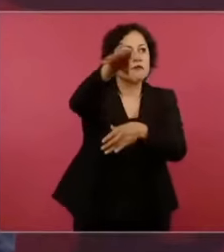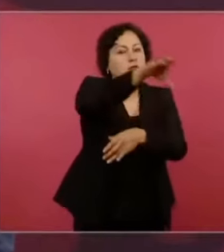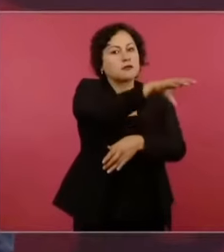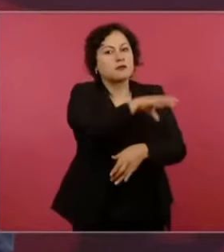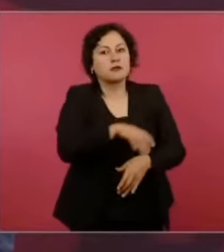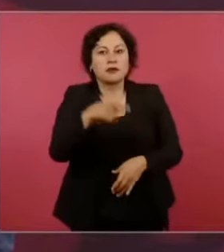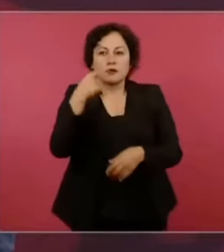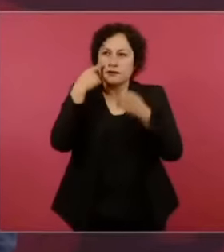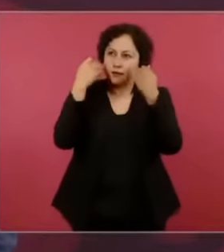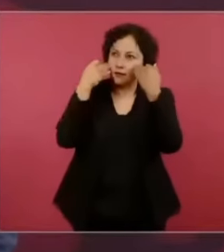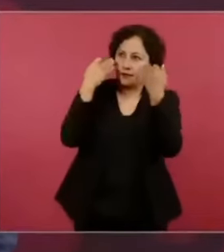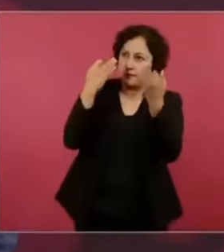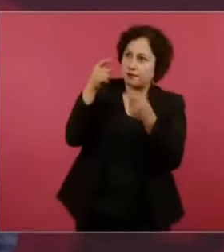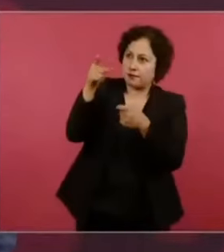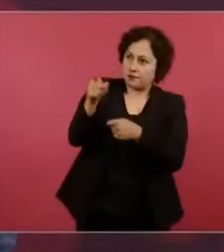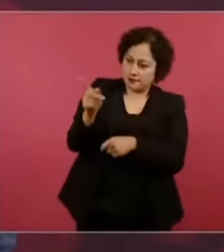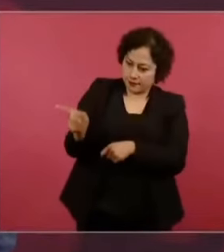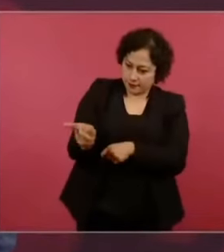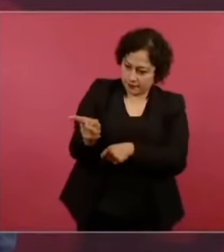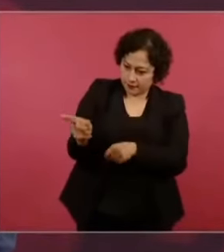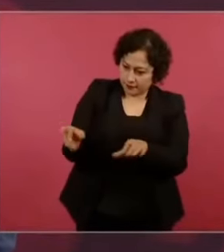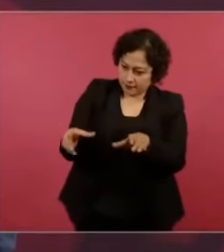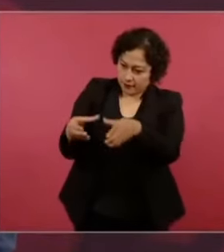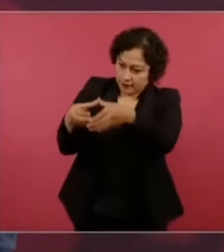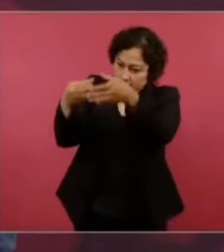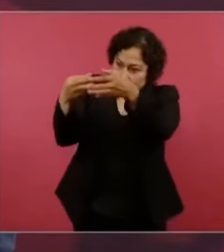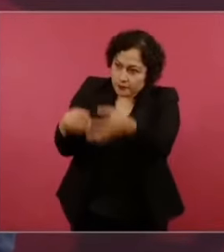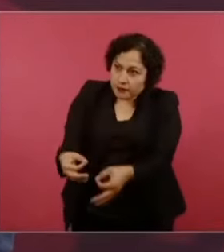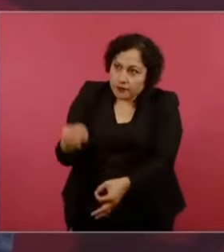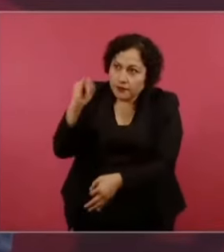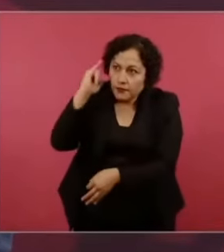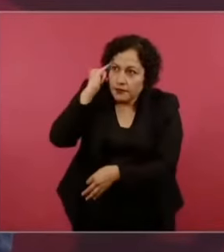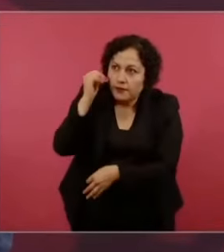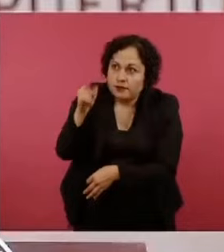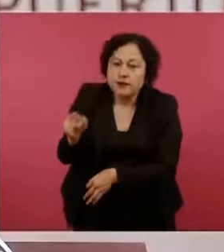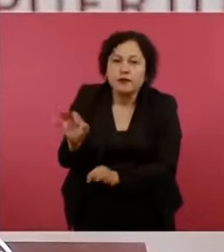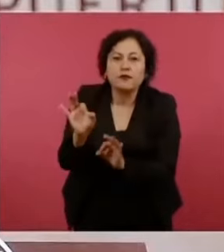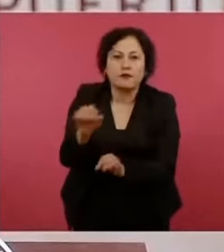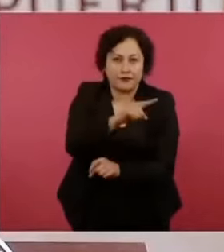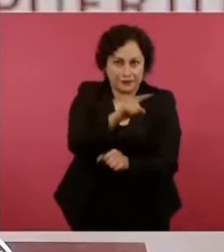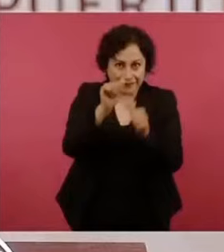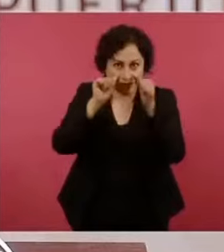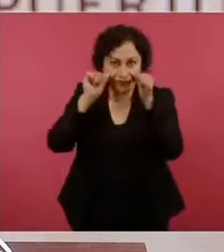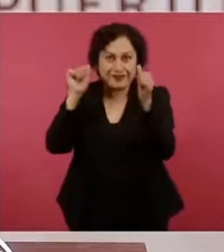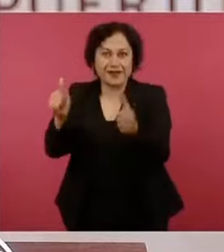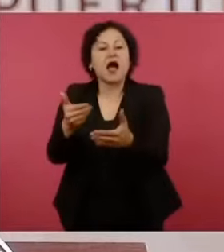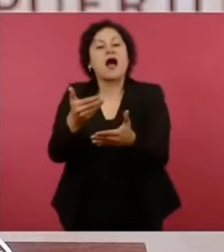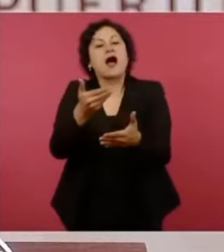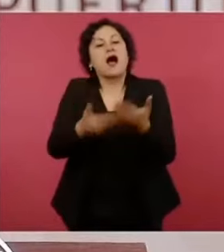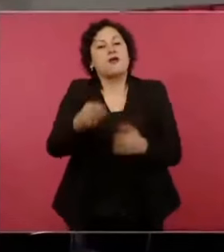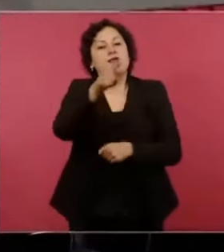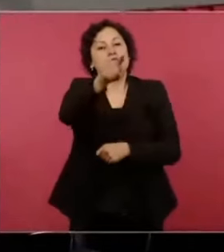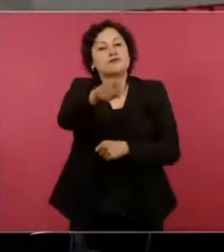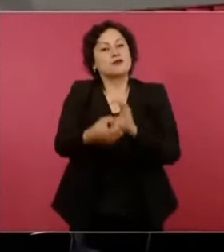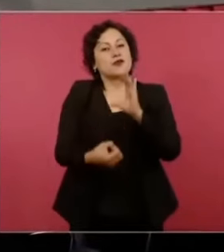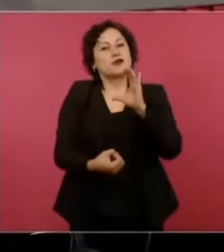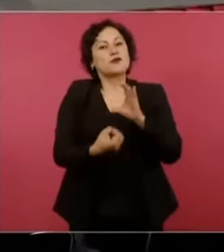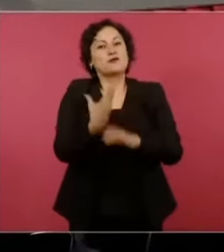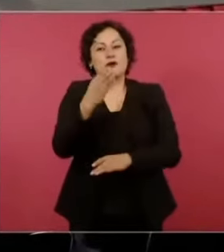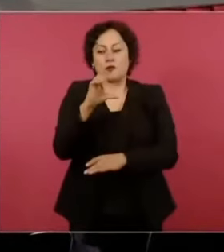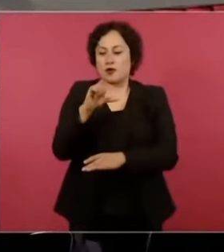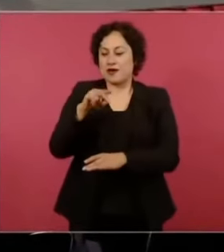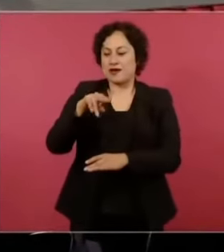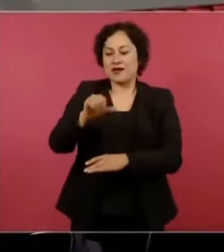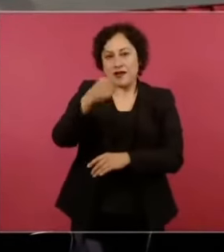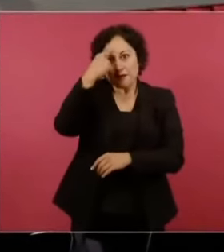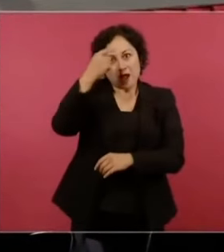los pueblos originarios. Yo y usted le apuesta a la clínica es nuestra. Donde usted les da